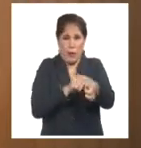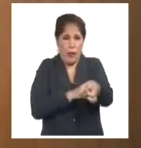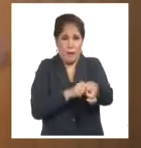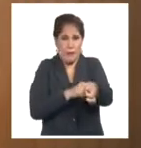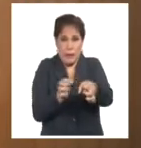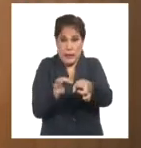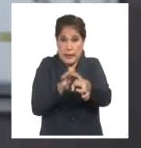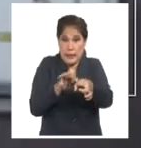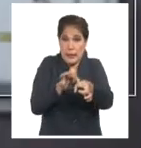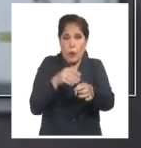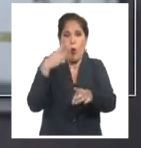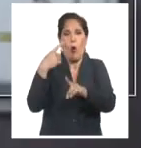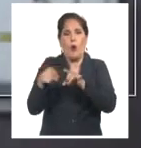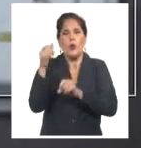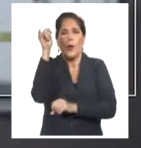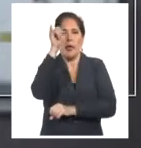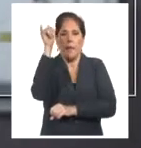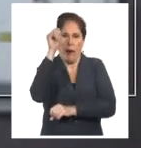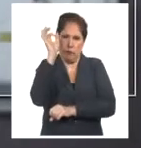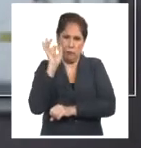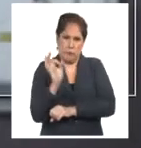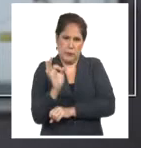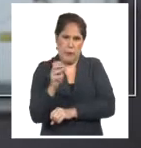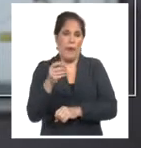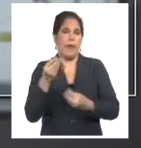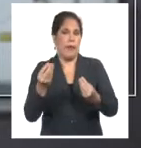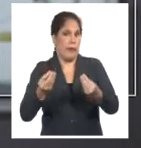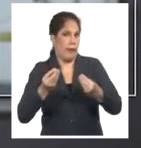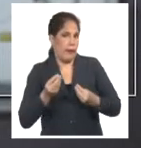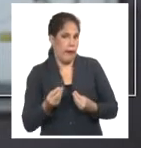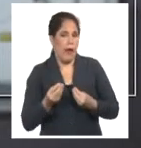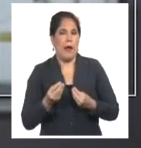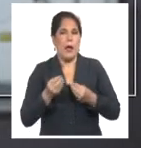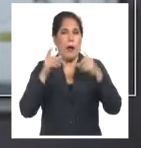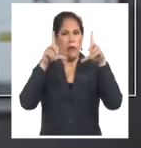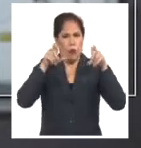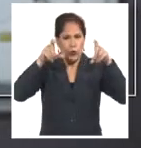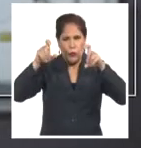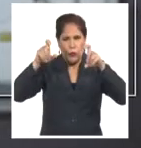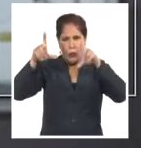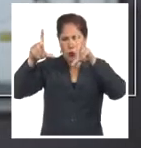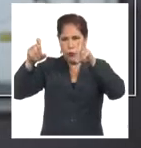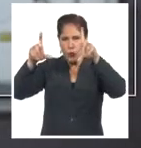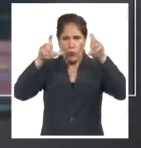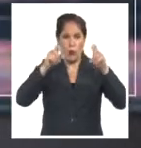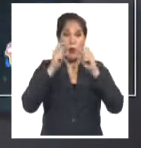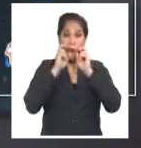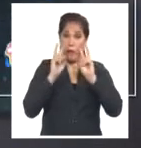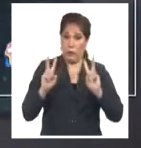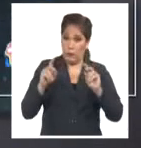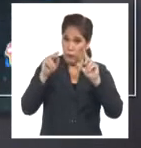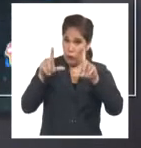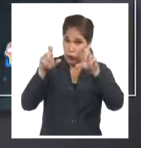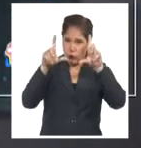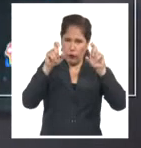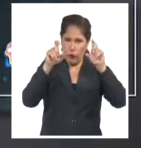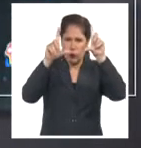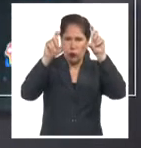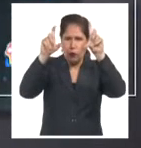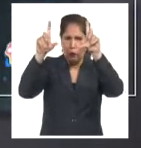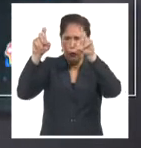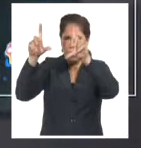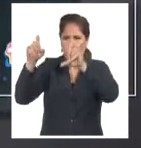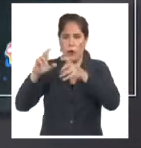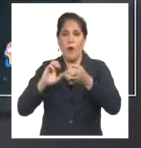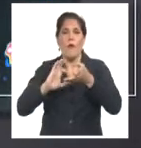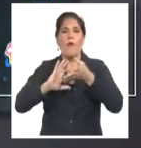diagnóstico con neuroimágenes, que nos permite obtener retratos en vivo de la anatomía y de